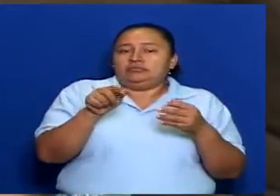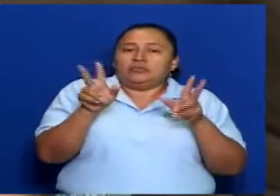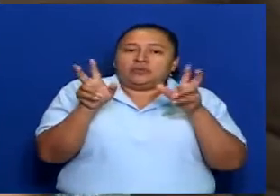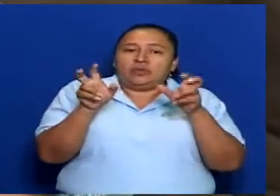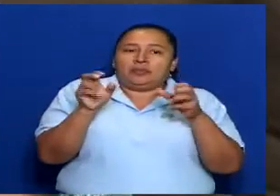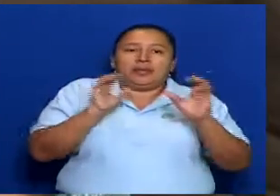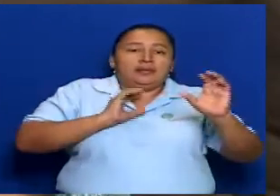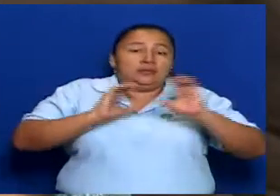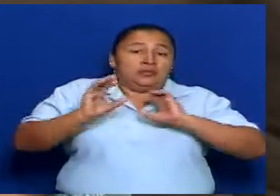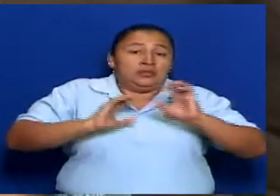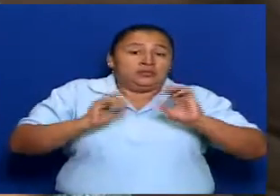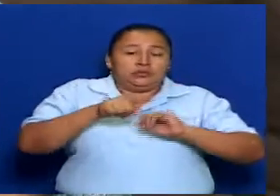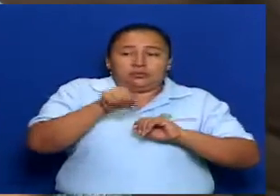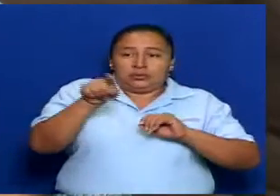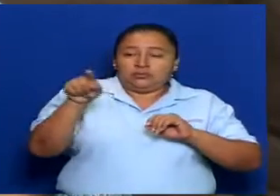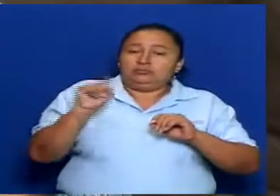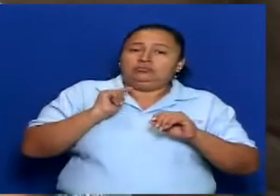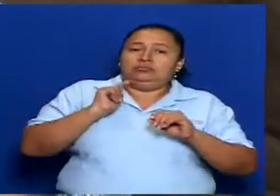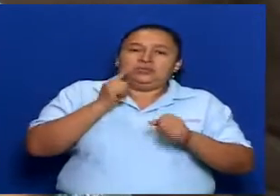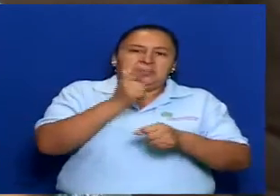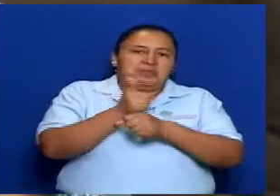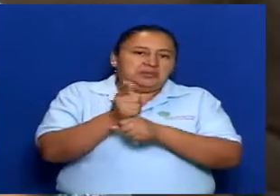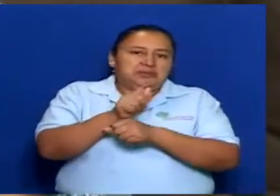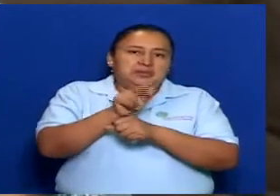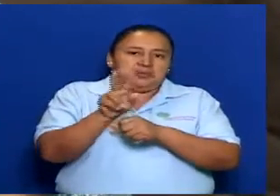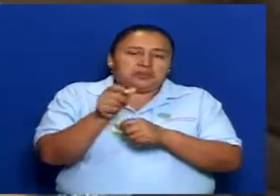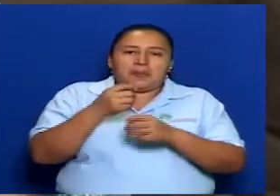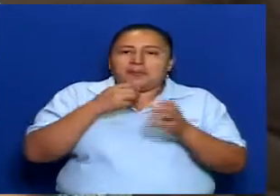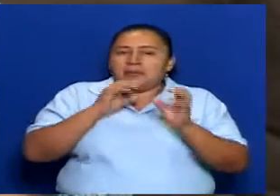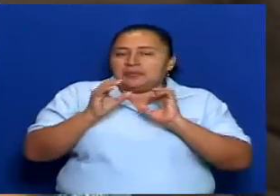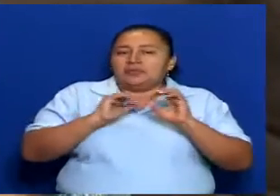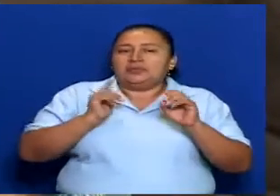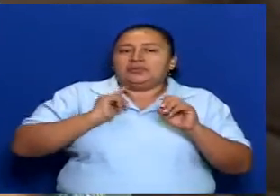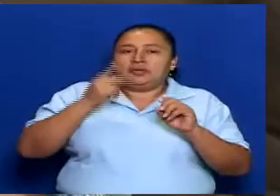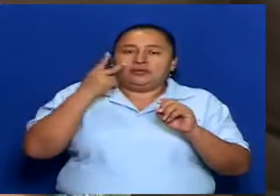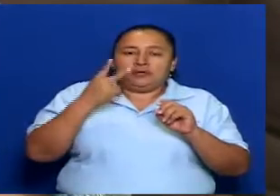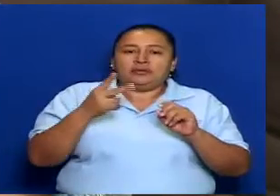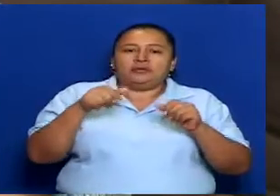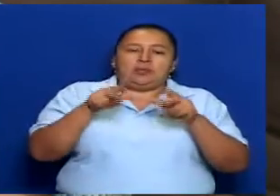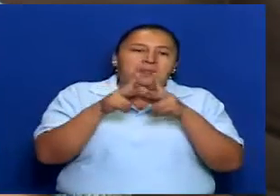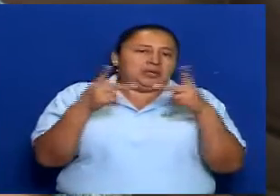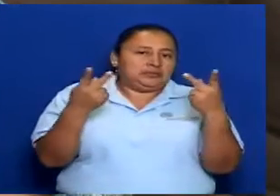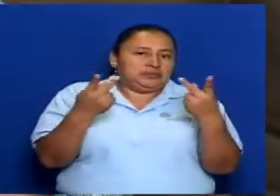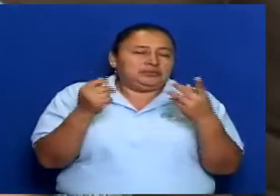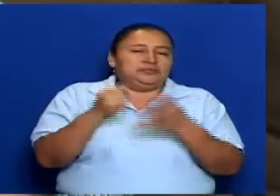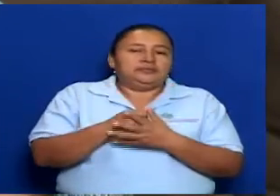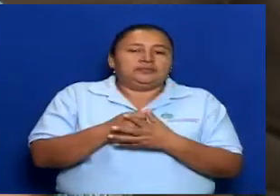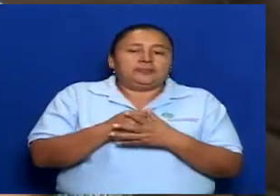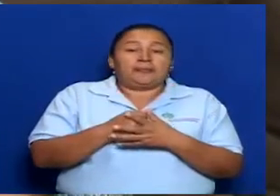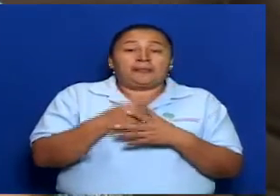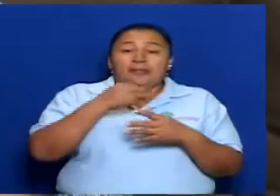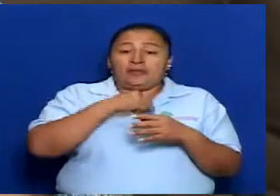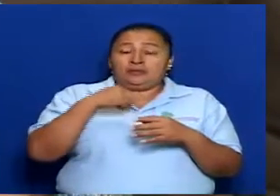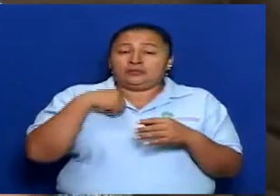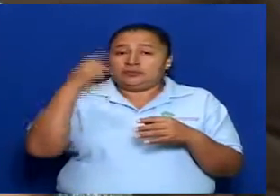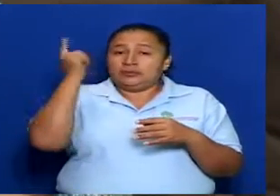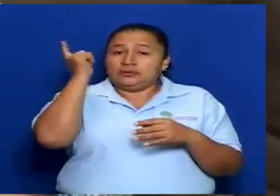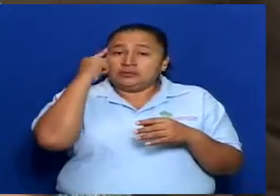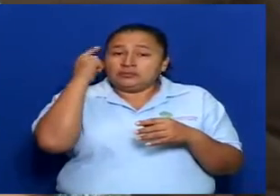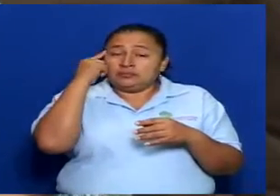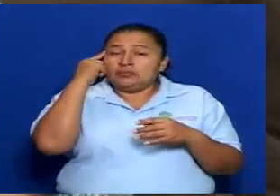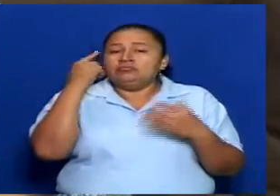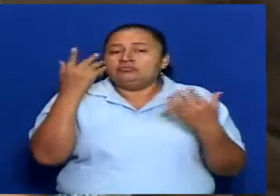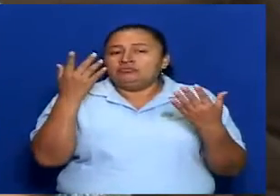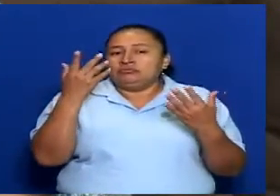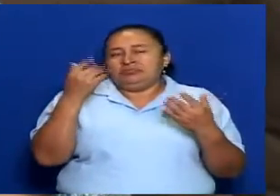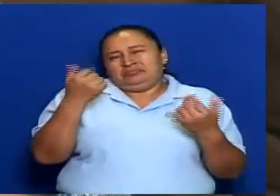parte de comunicación, en la parte de lo que tiene que ver todo esto con prensa. Nosotros consideramos y